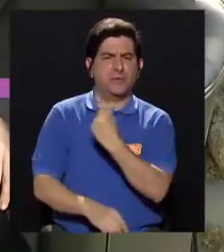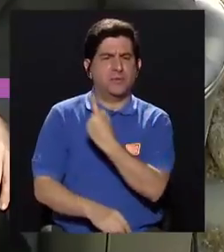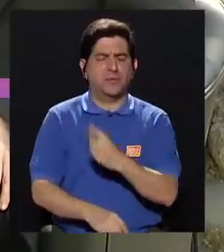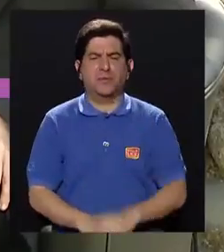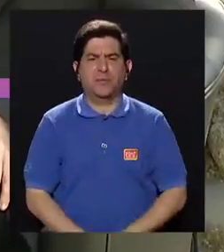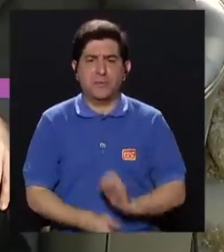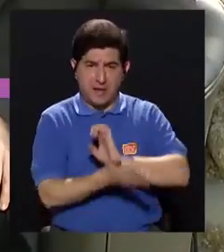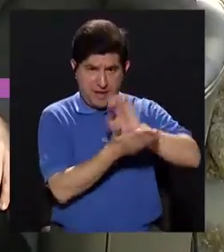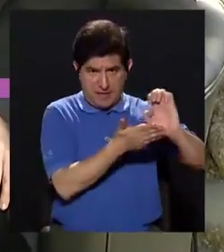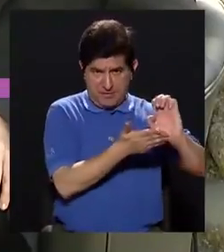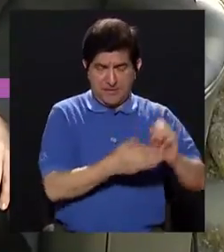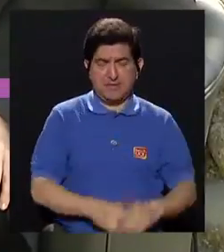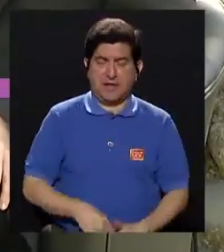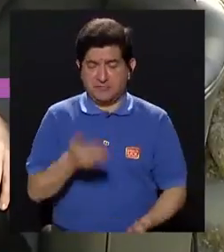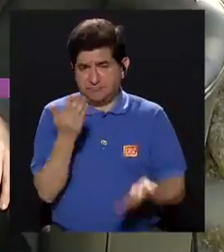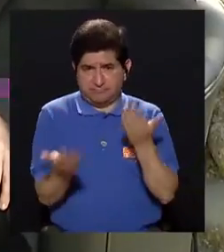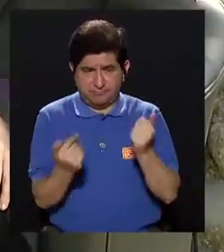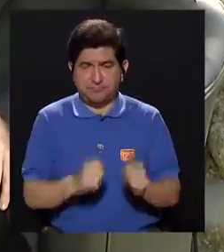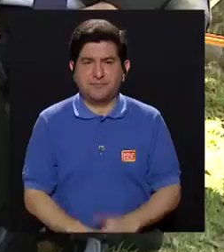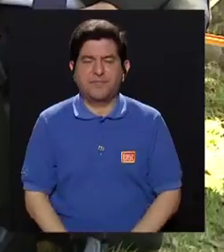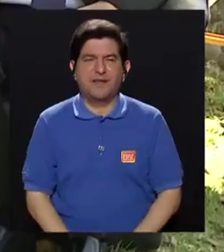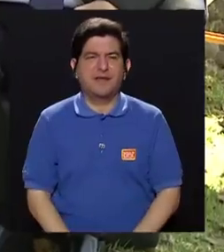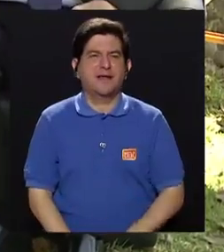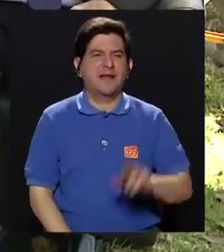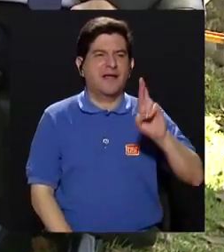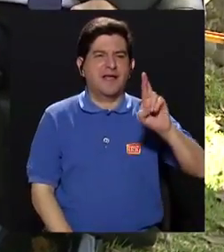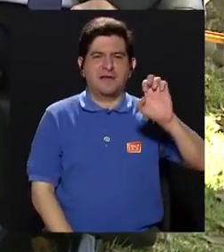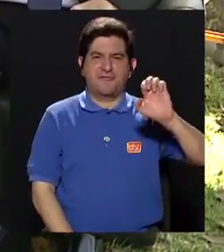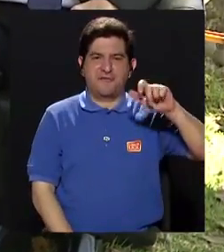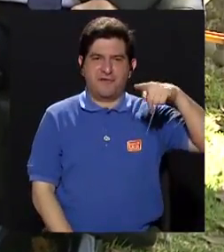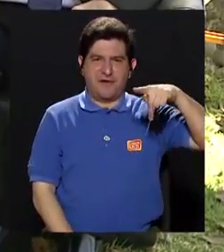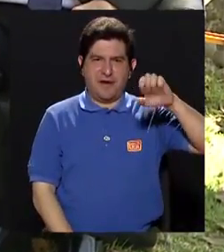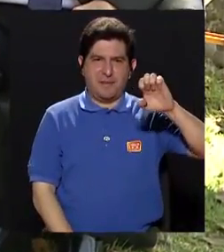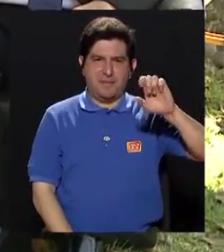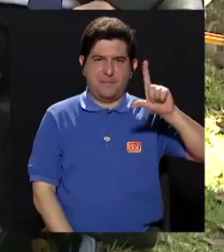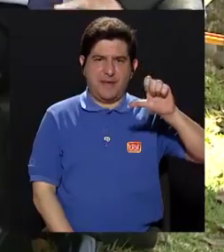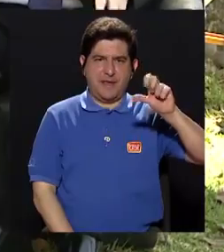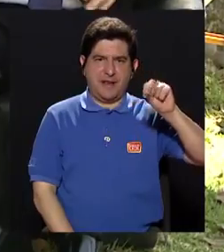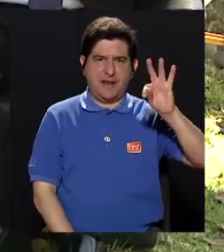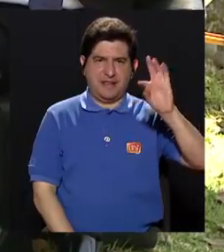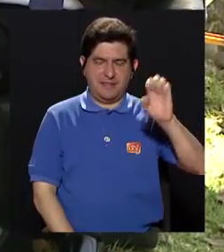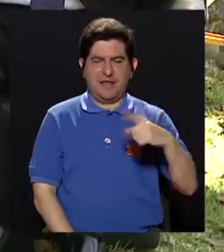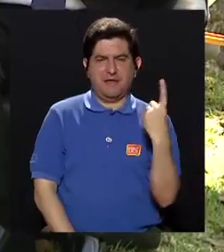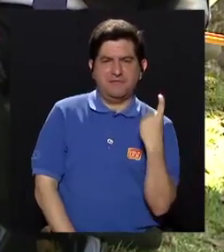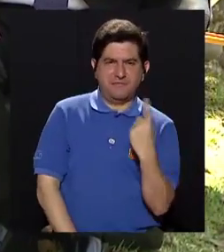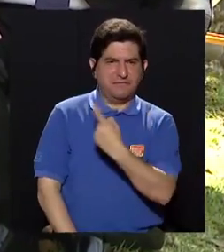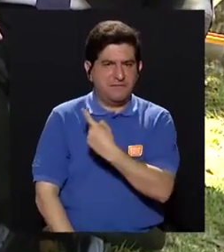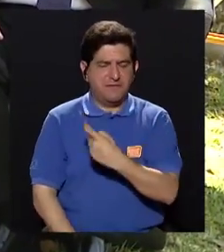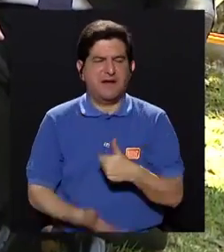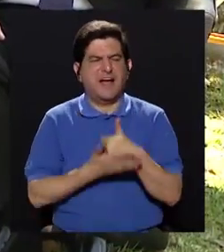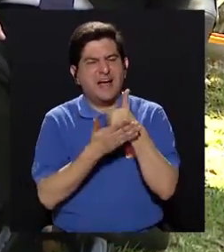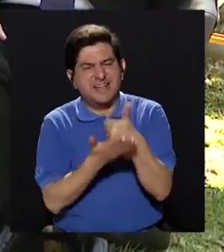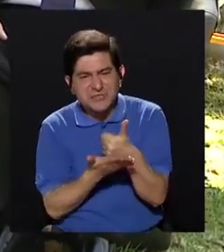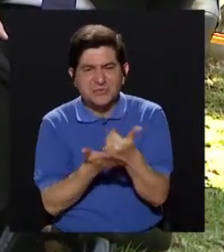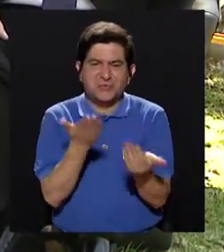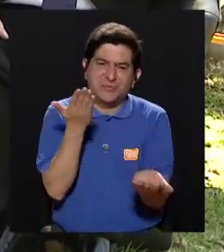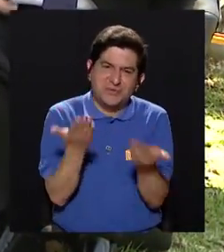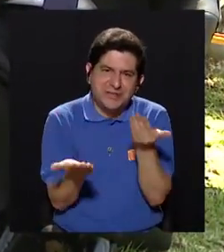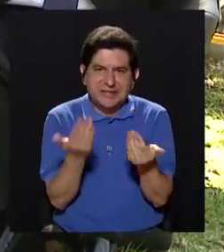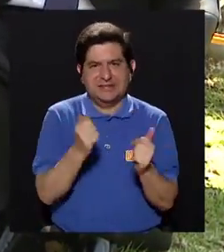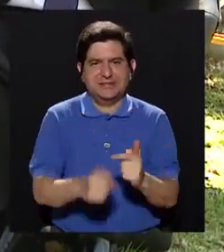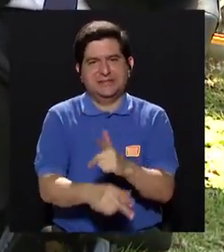como medida preventiva? El repelente es una medida que ayuda,